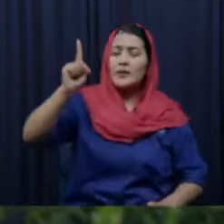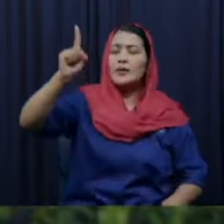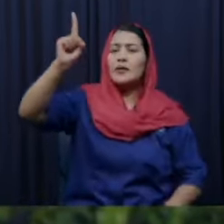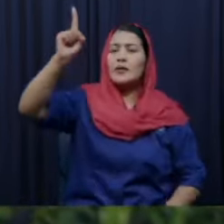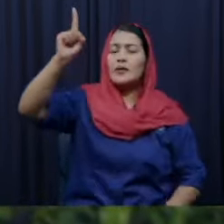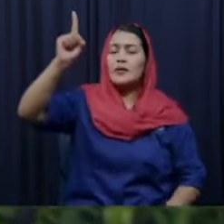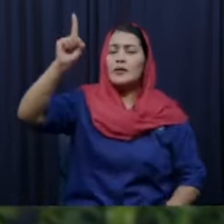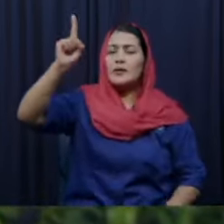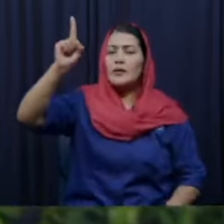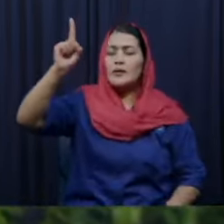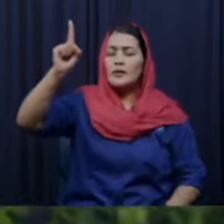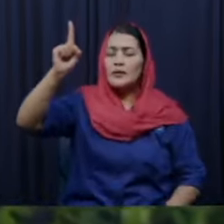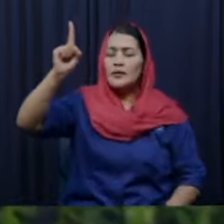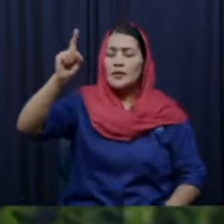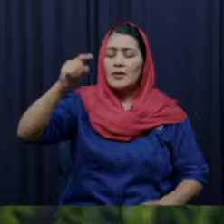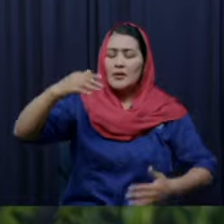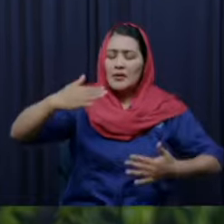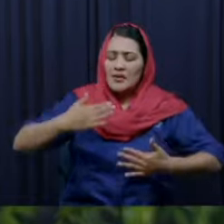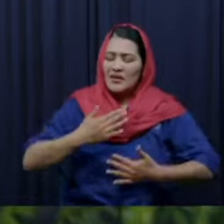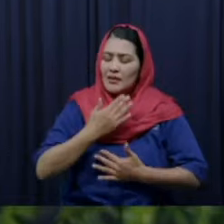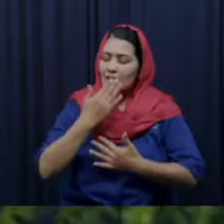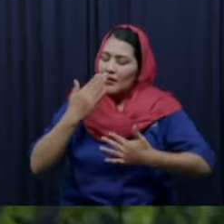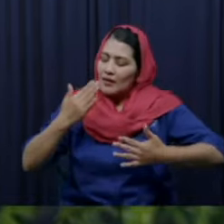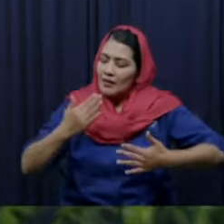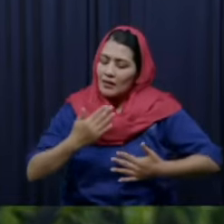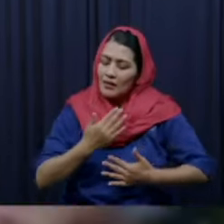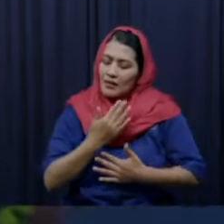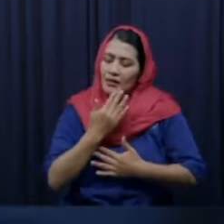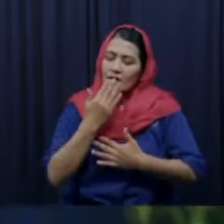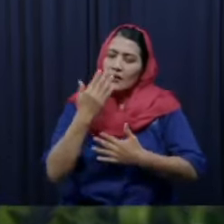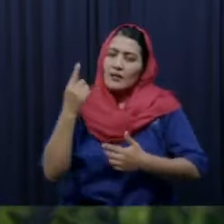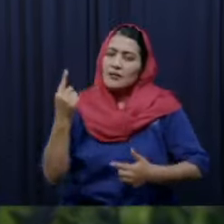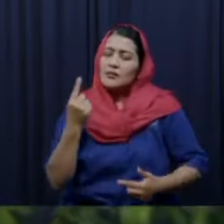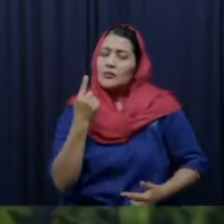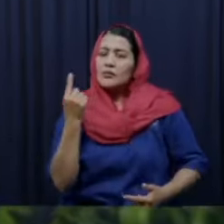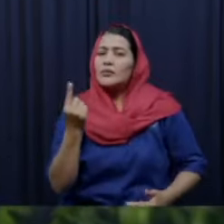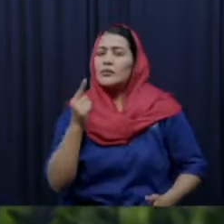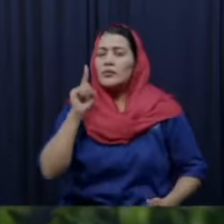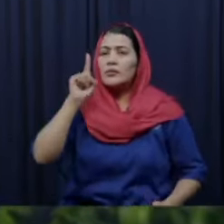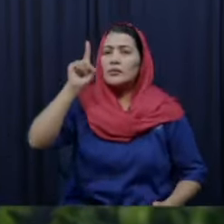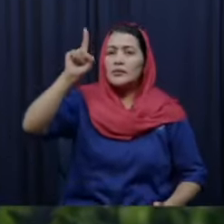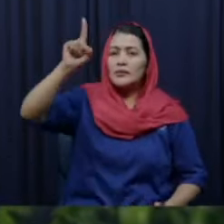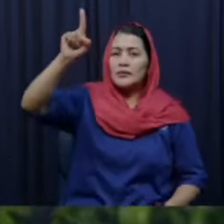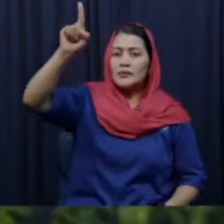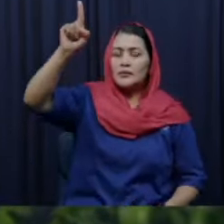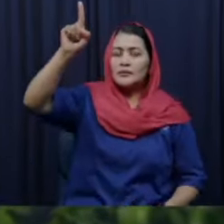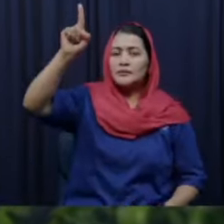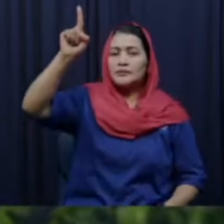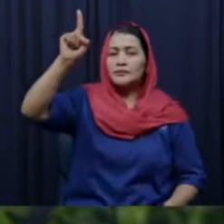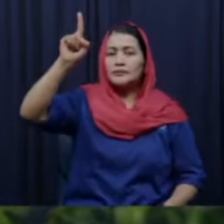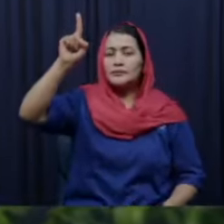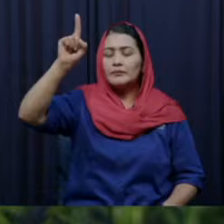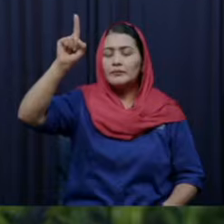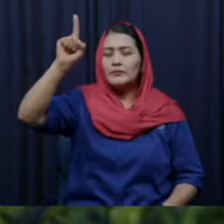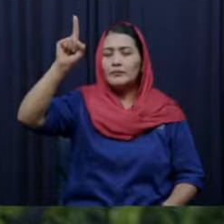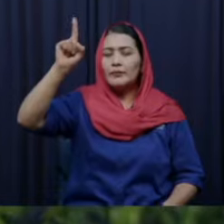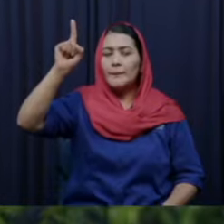agradarle y solo a Él